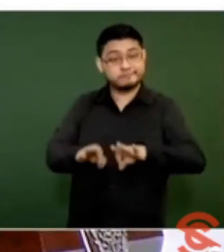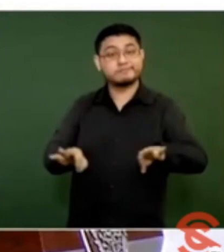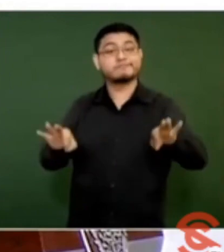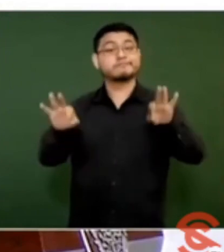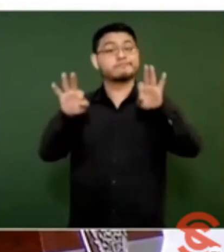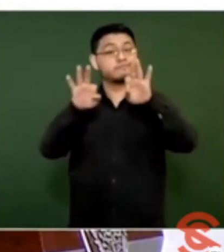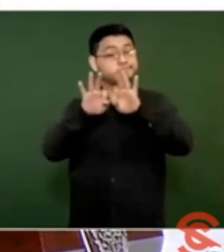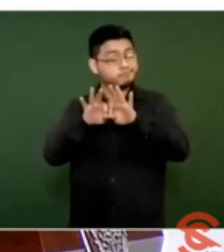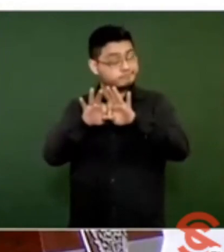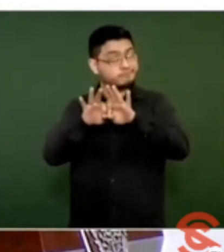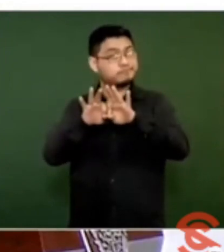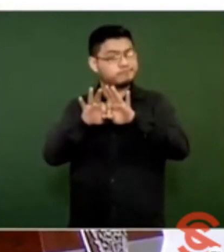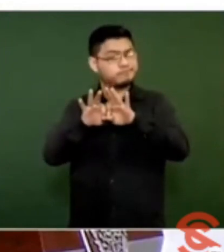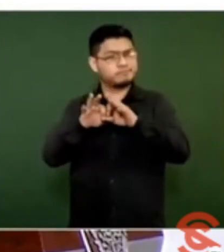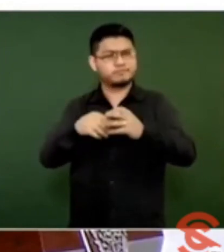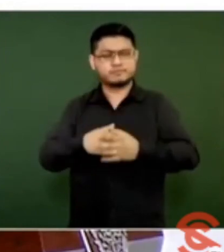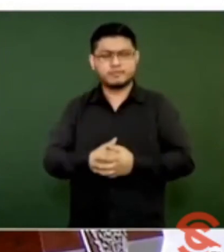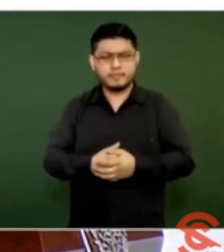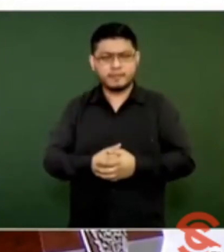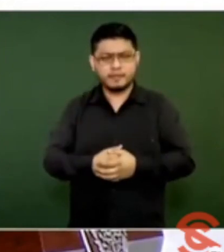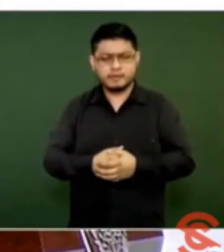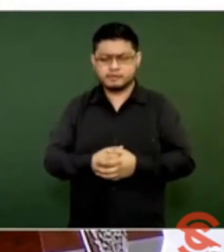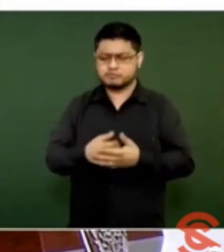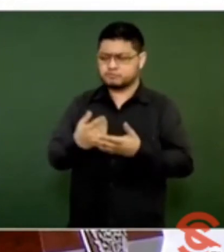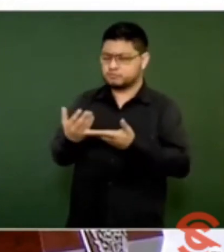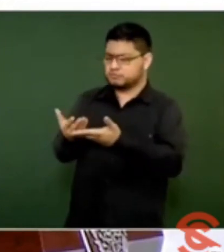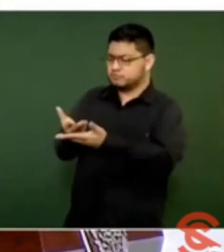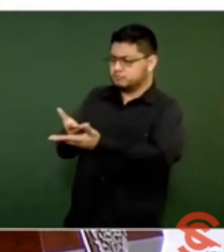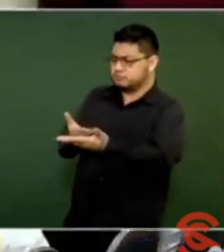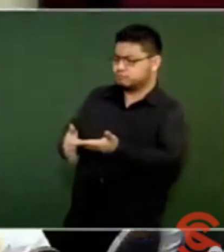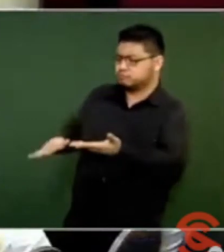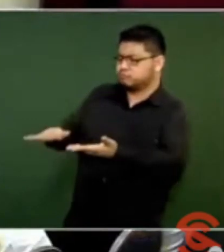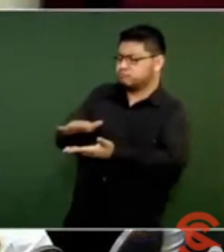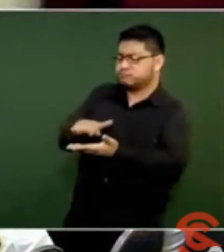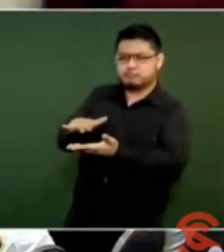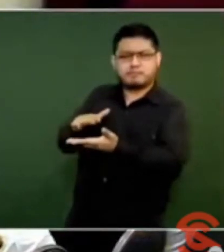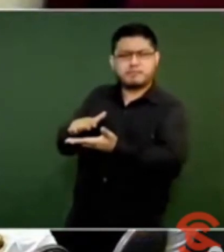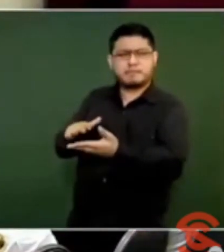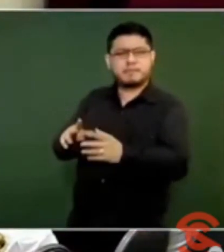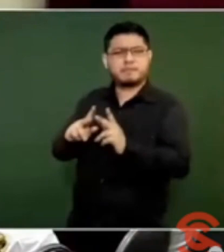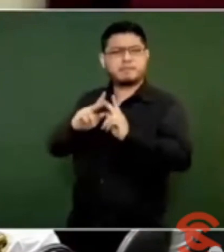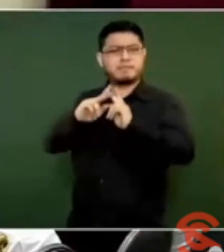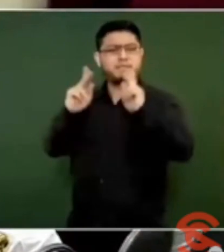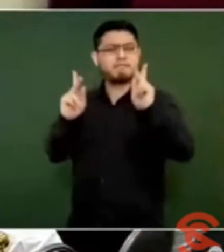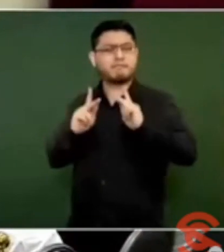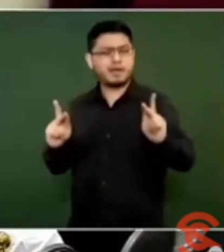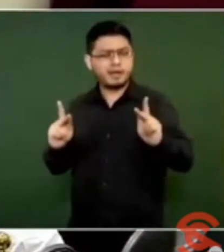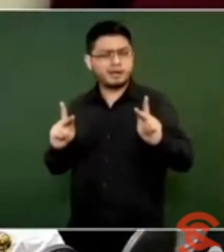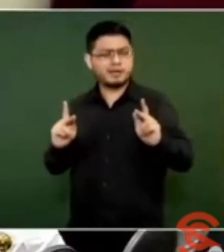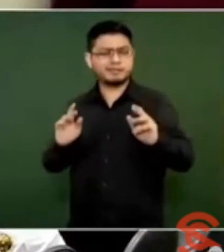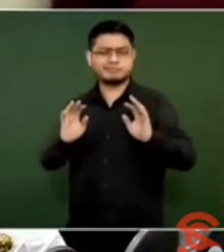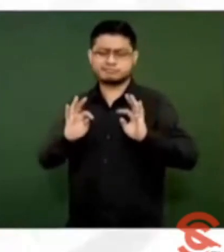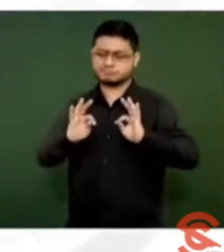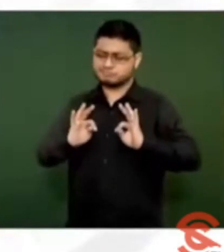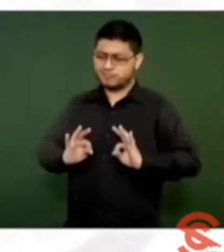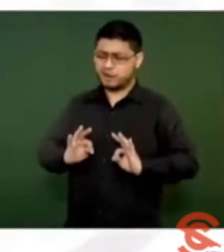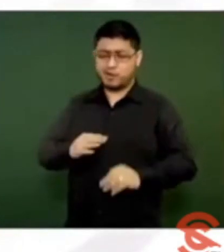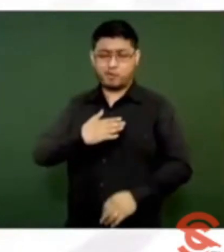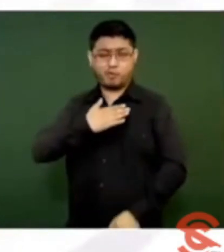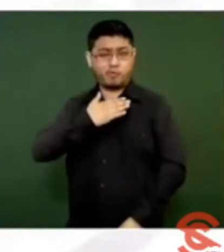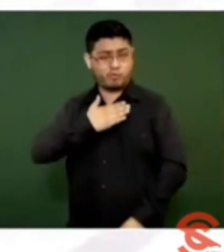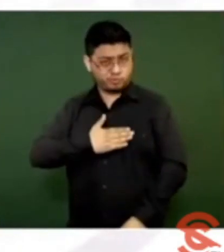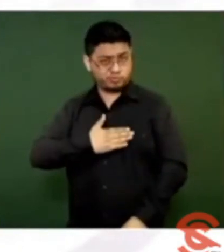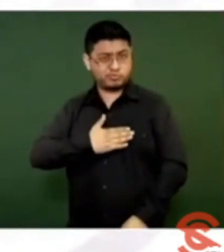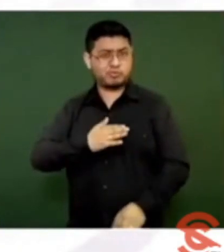porque para vivir en paz tiene que haber justicia y se tiene que atender